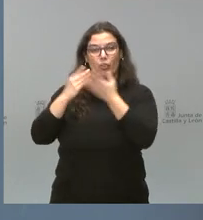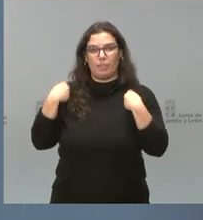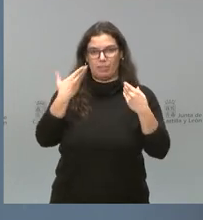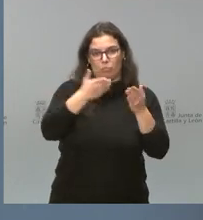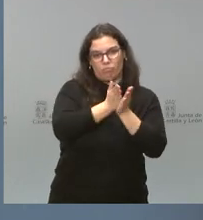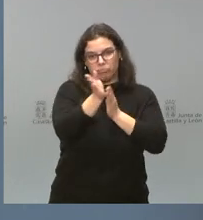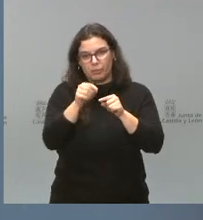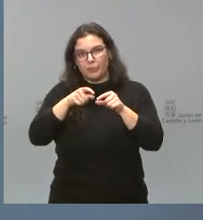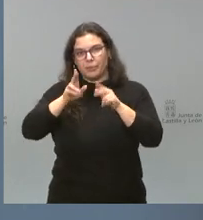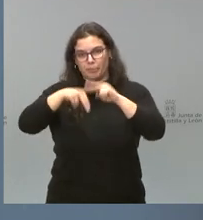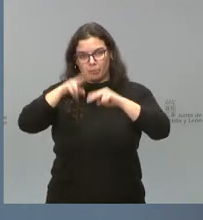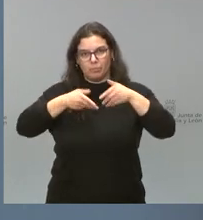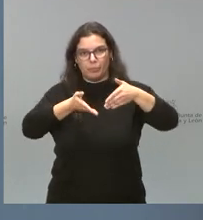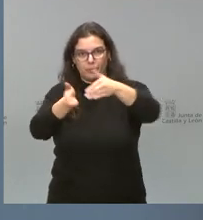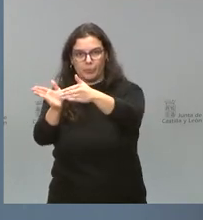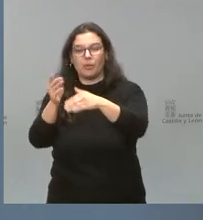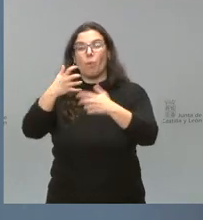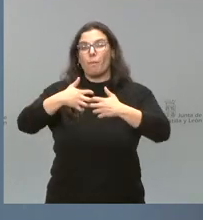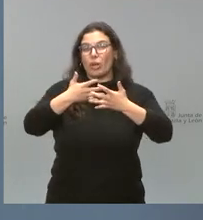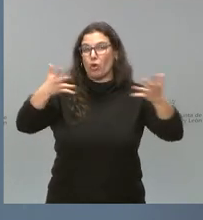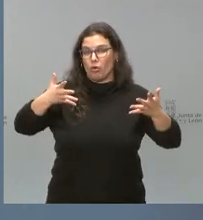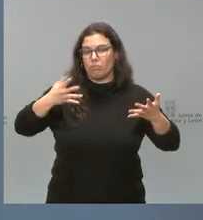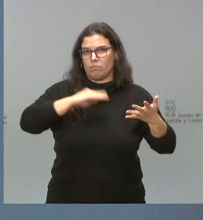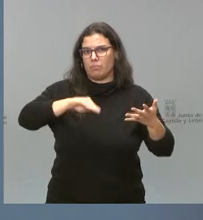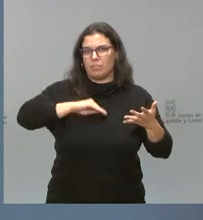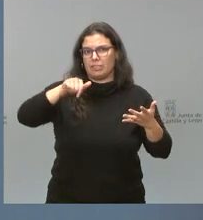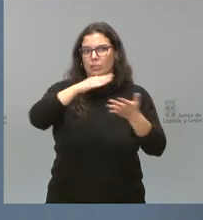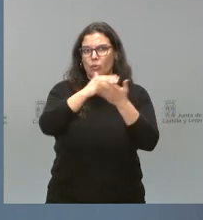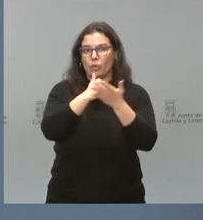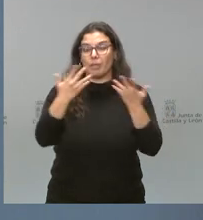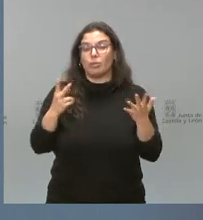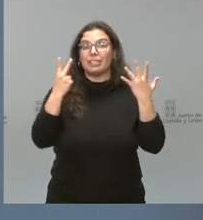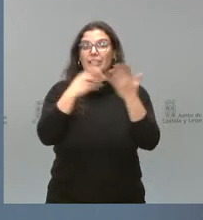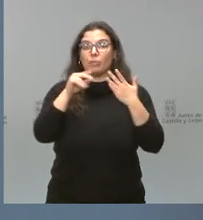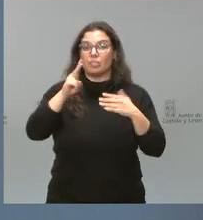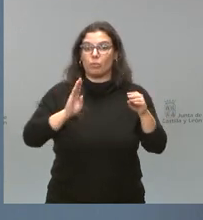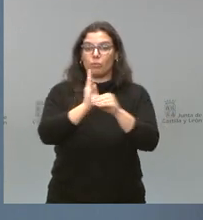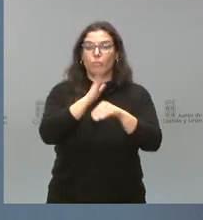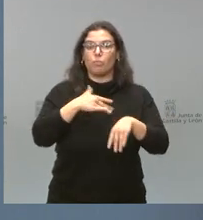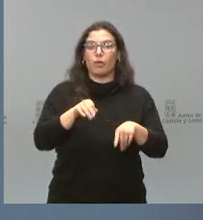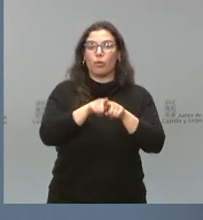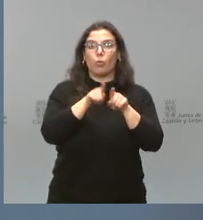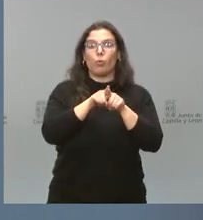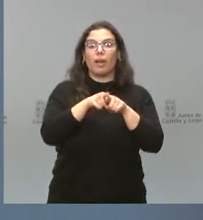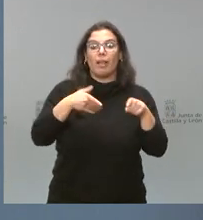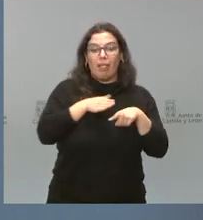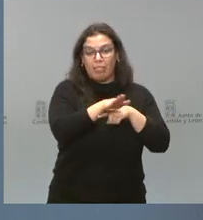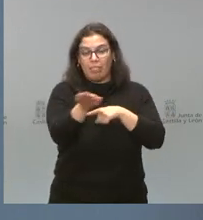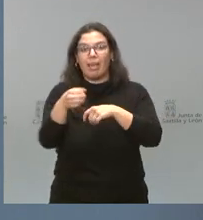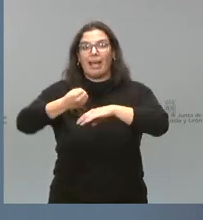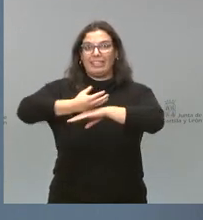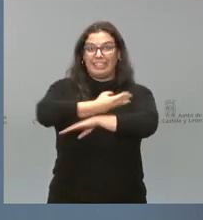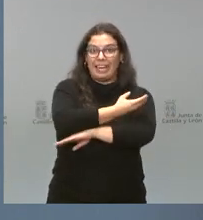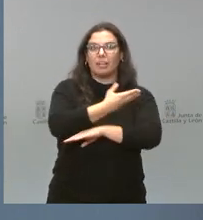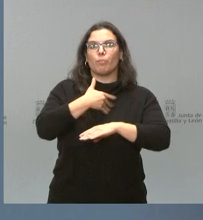ante uno de los grandes polígonos de nuestra comunidad y esta inversión de 7 millones de euros va a permitir conectar este polígono con el ramal ferroviario y por tanto